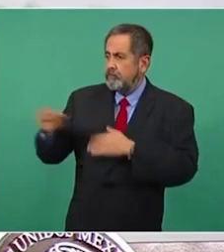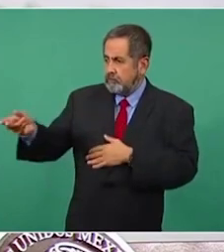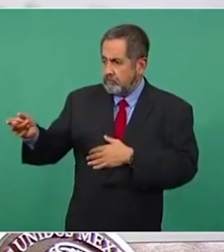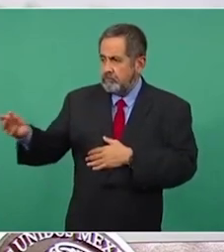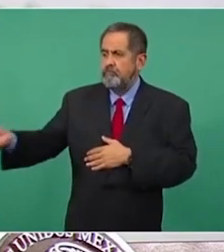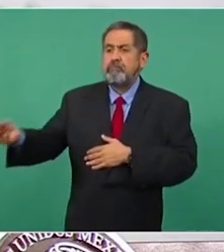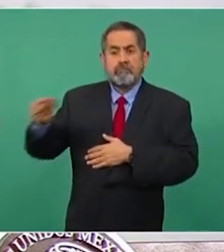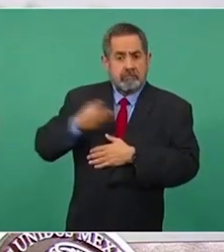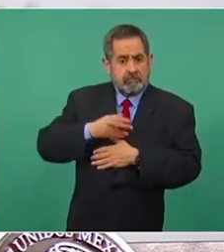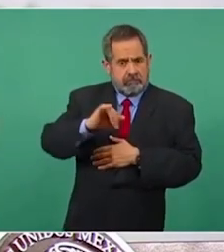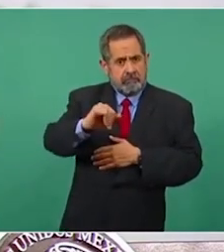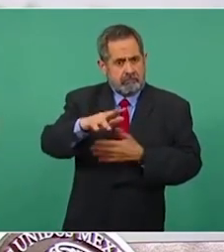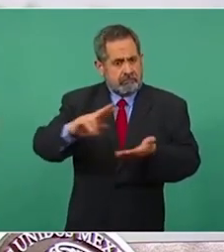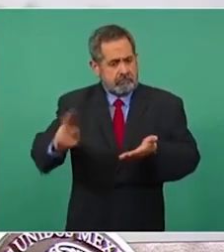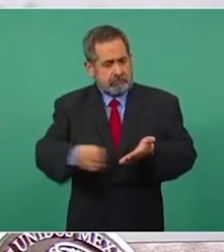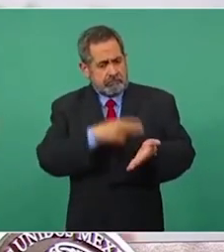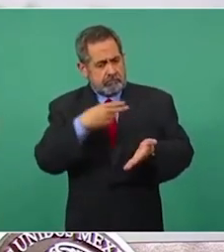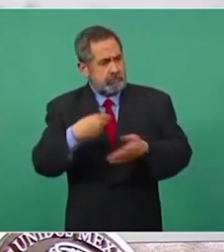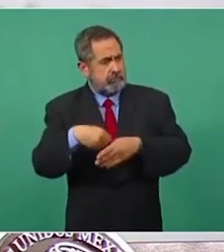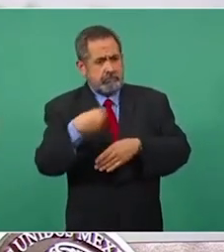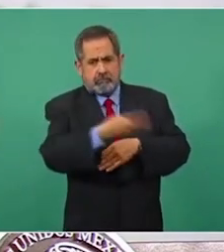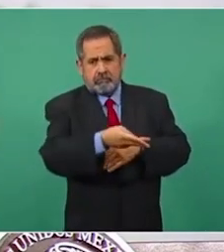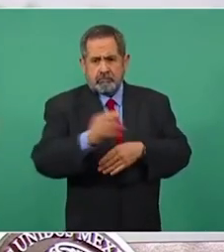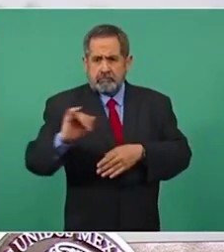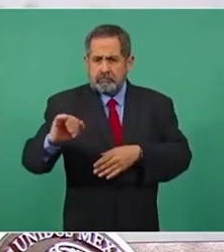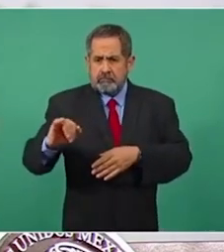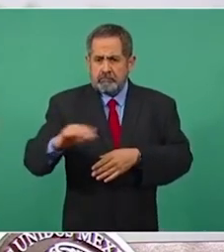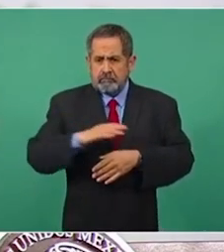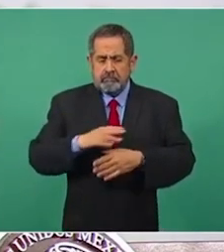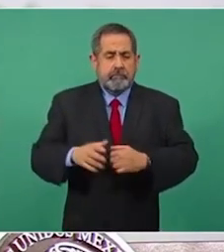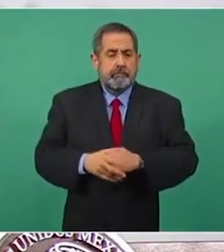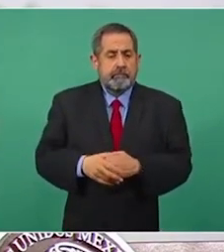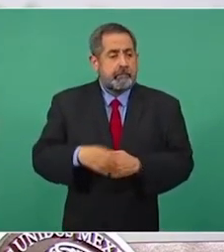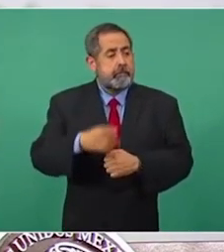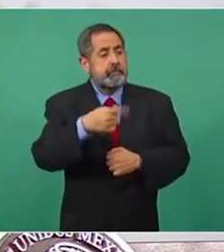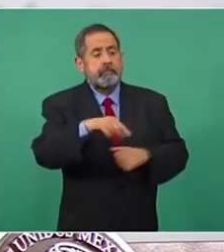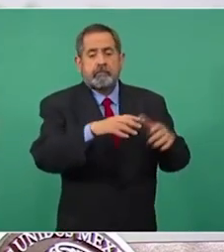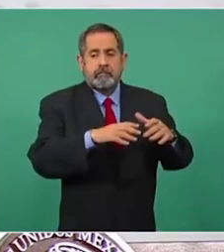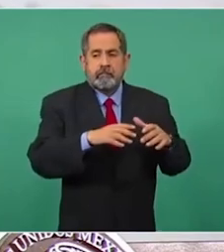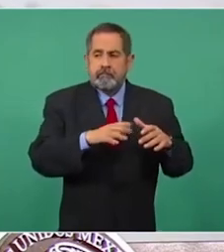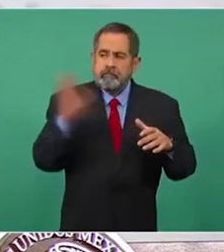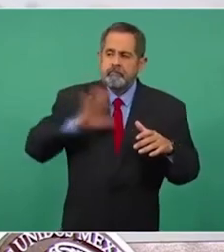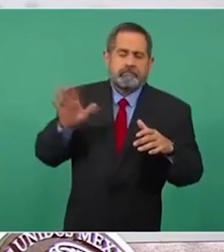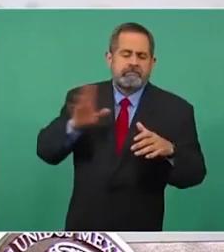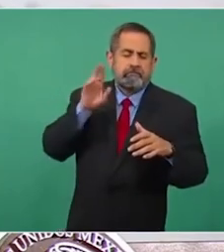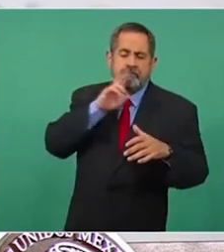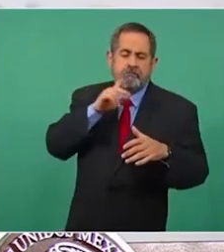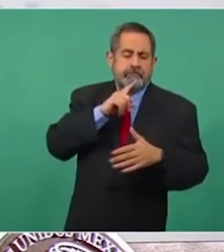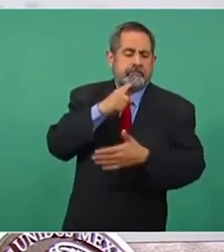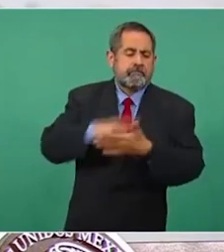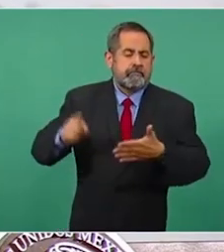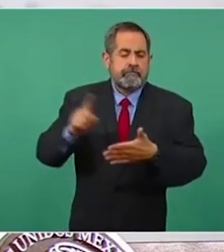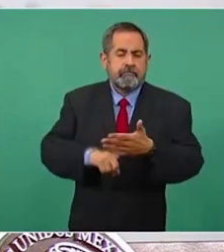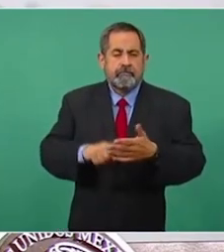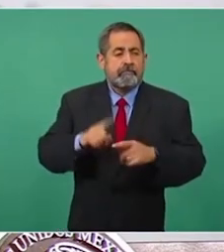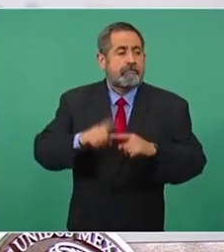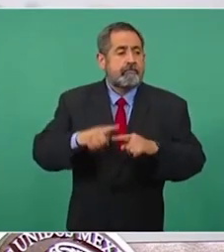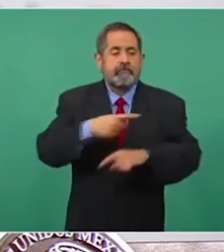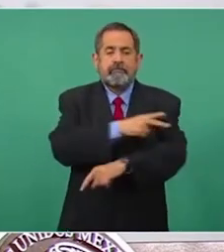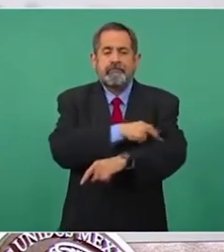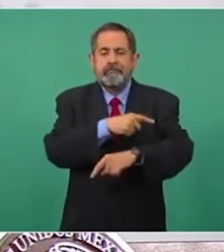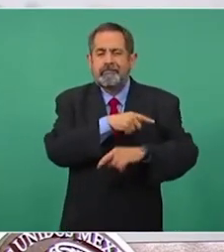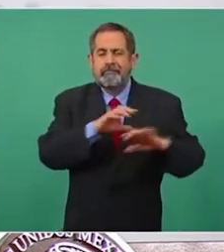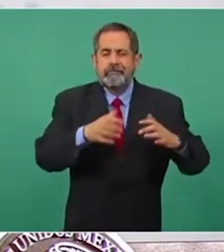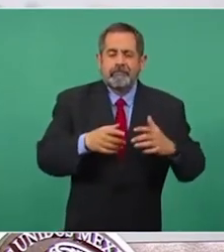el 9 de diciembre. Los voceros de los estudiantes cancelaron la segunda reunión acordada en el SIDE. La